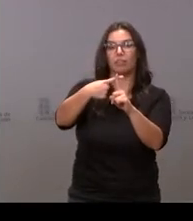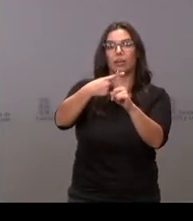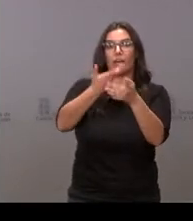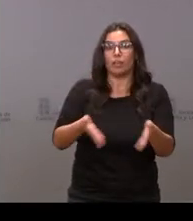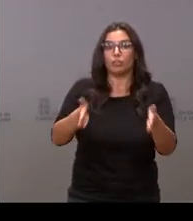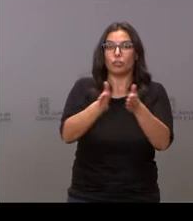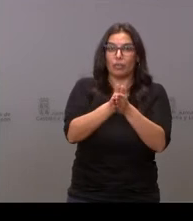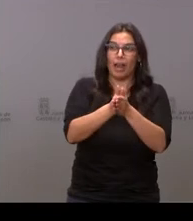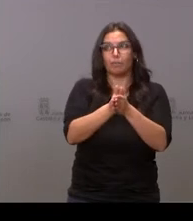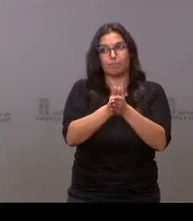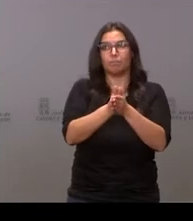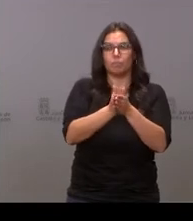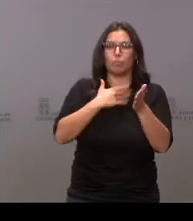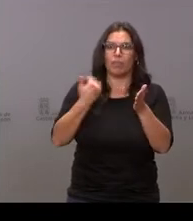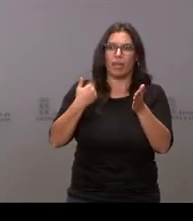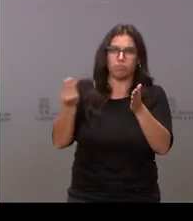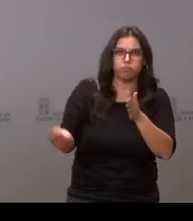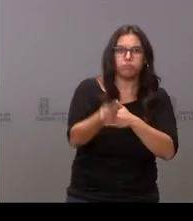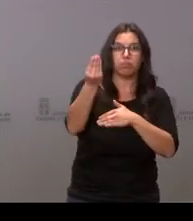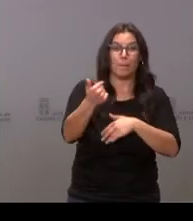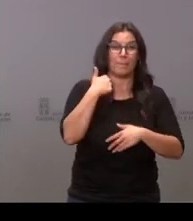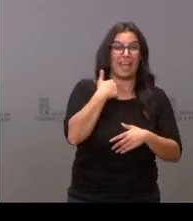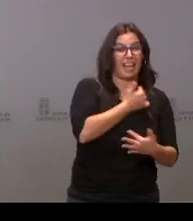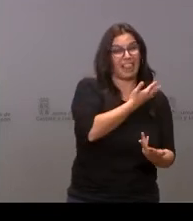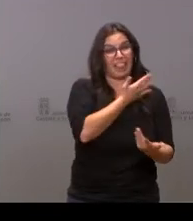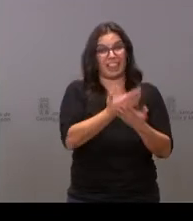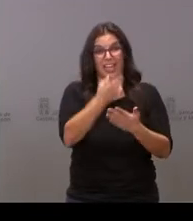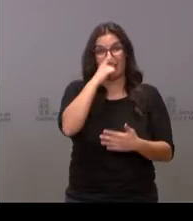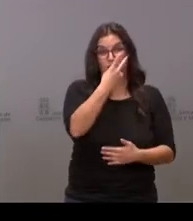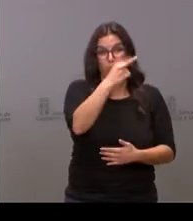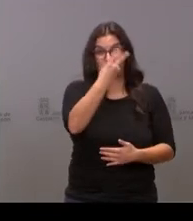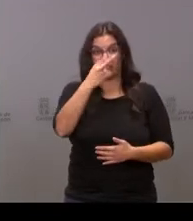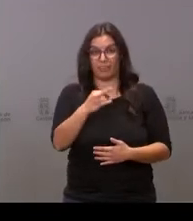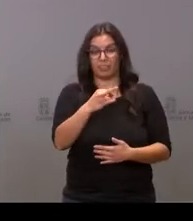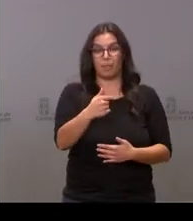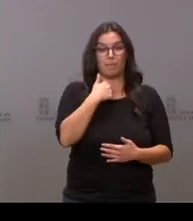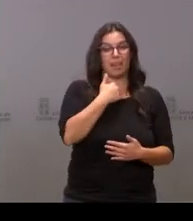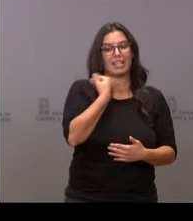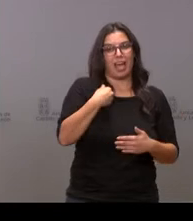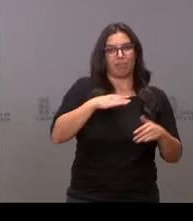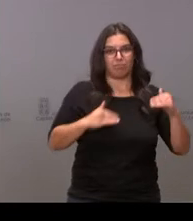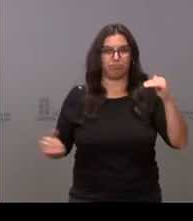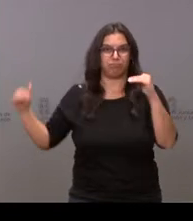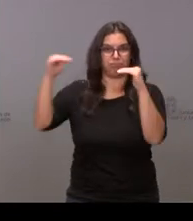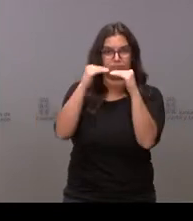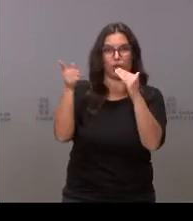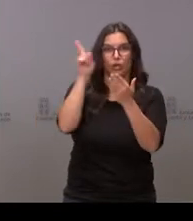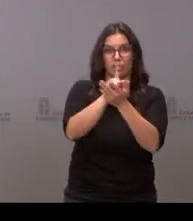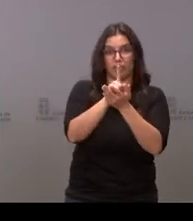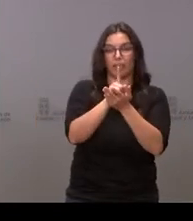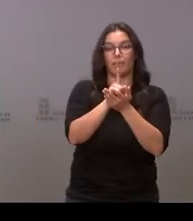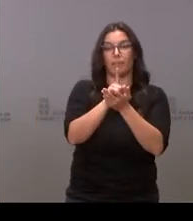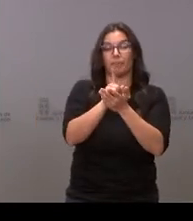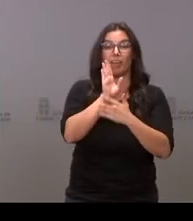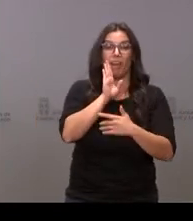pues habríamos recuperado ya todo lo perdido en el año 20, de tal forma que podríamos afirmar, como ya les ha apuntado